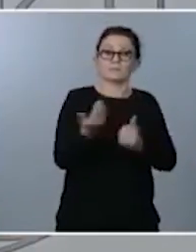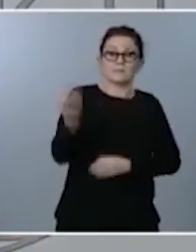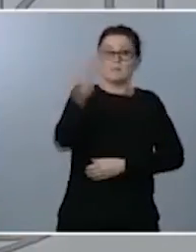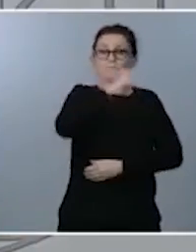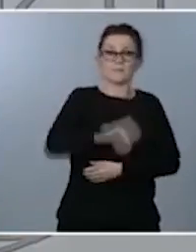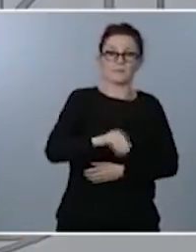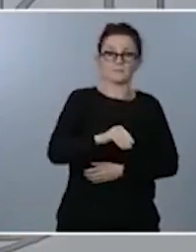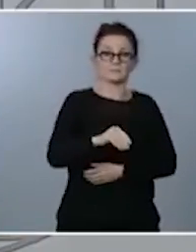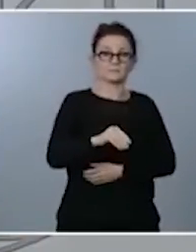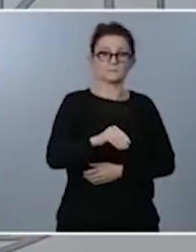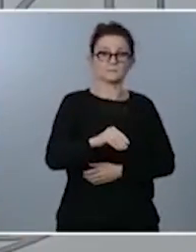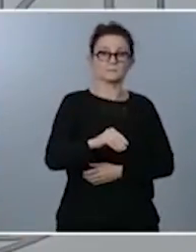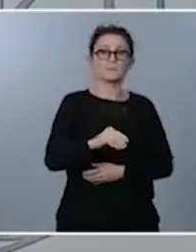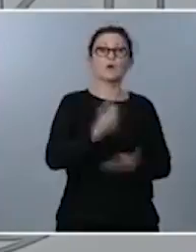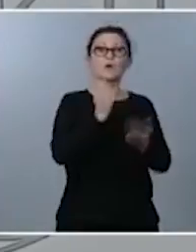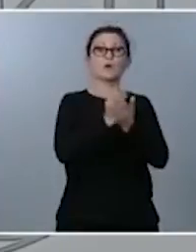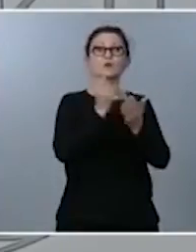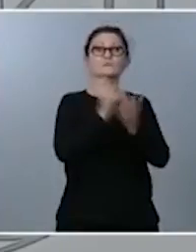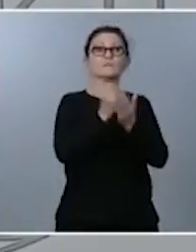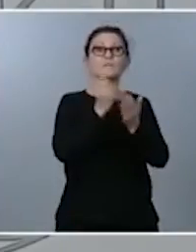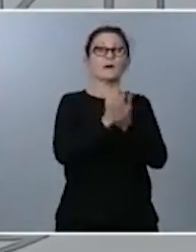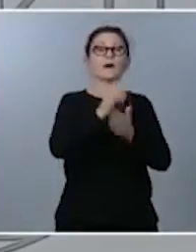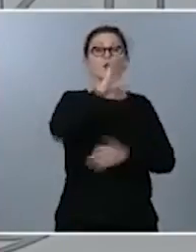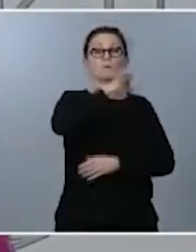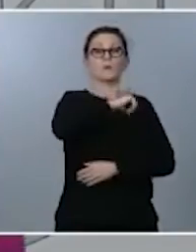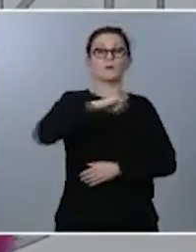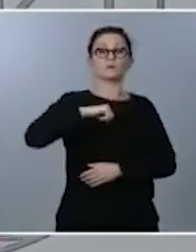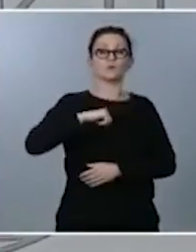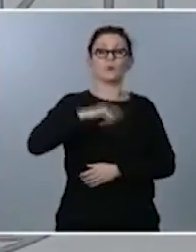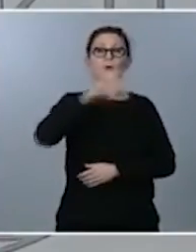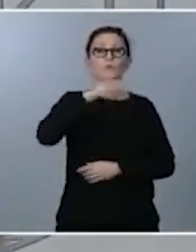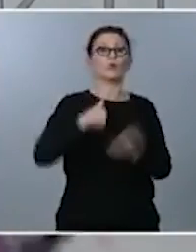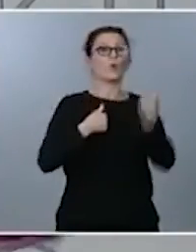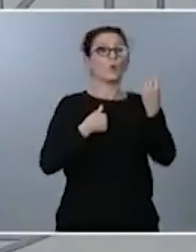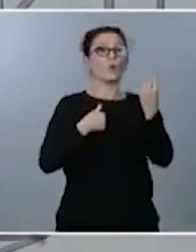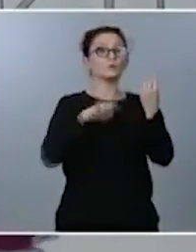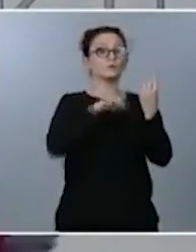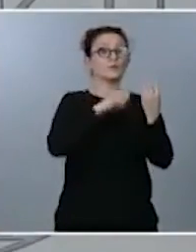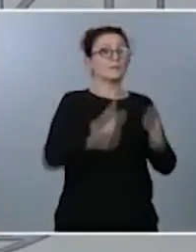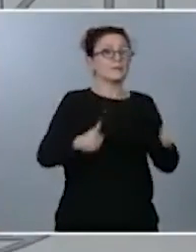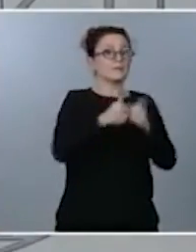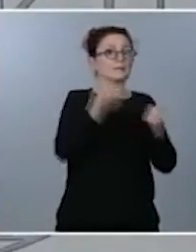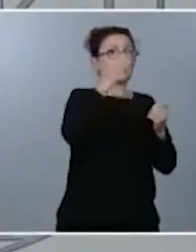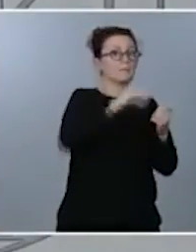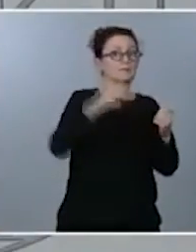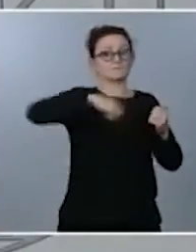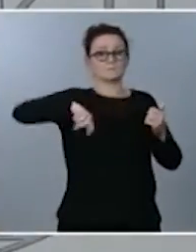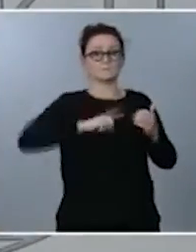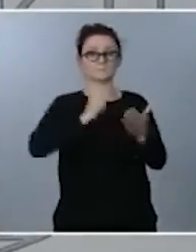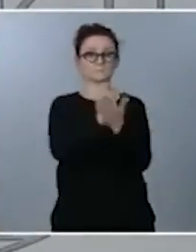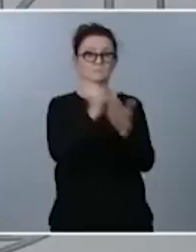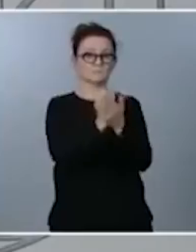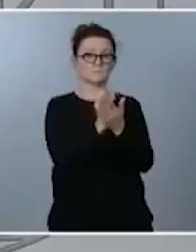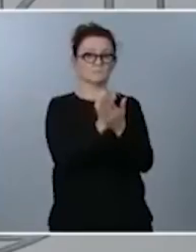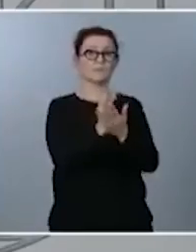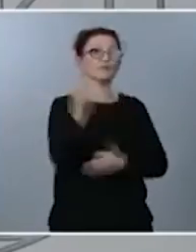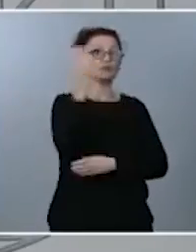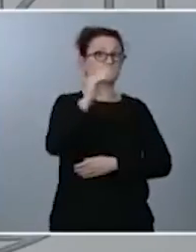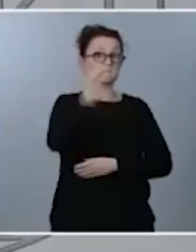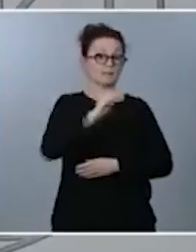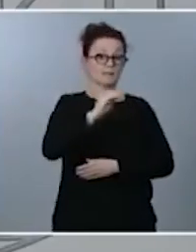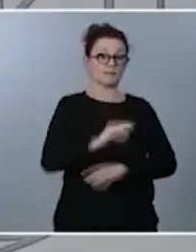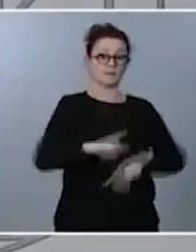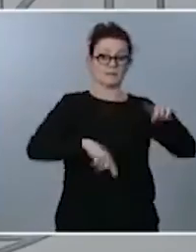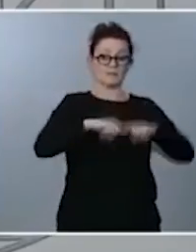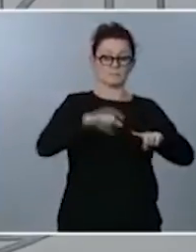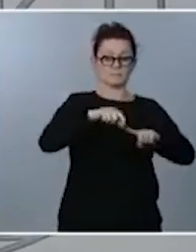dependiente que se ha incorporado la contribución neta que hace el Estado que se incrementa respecto a presupuestos anteriores y la segunda cuestión que me pregunta